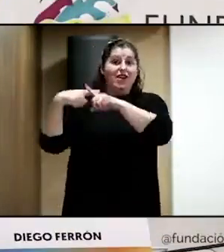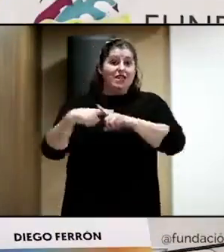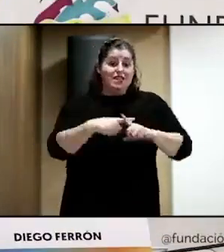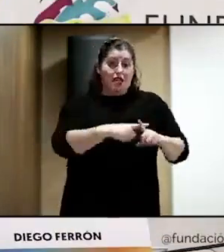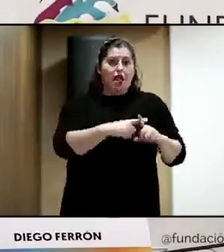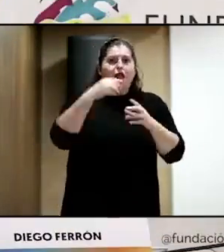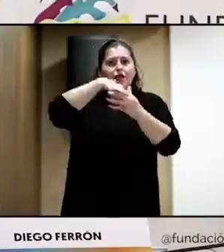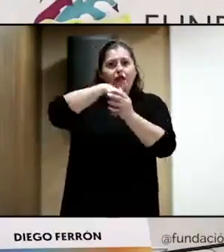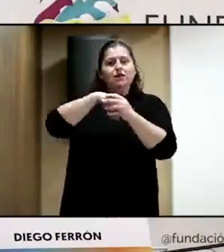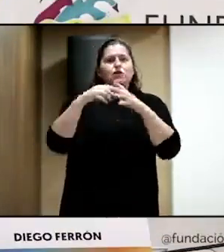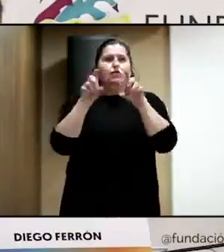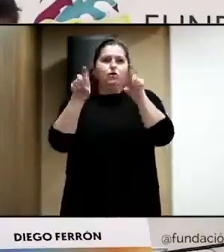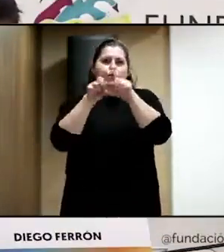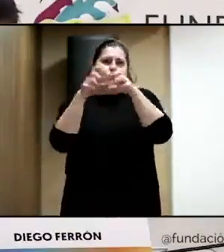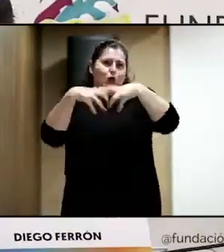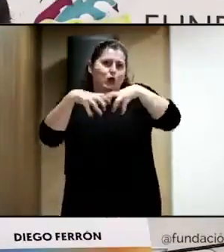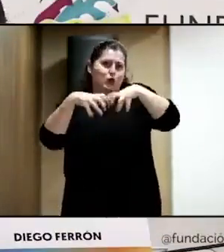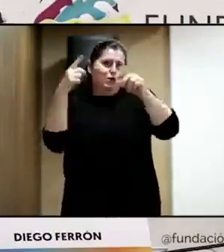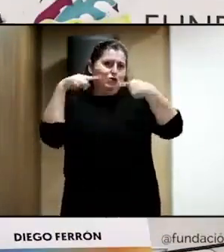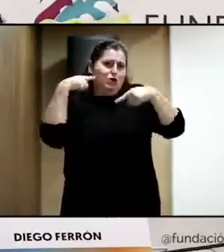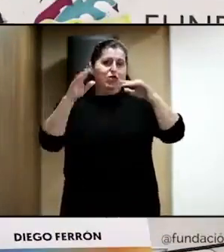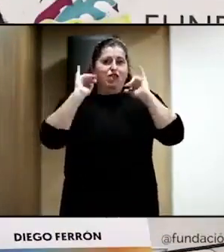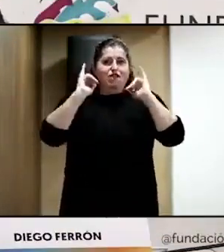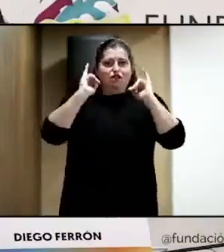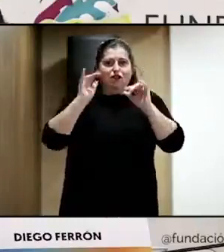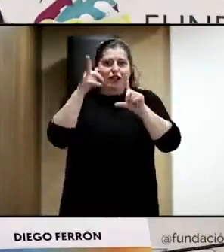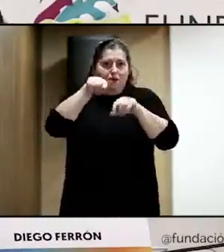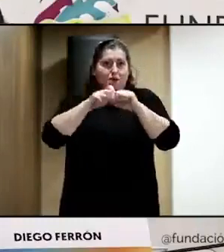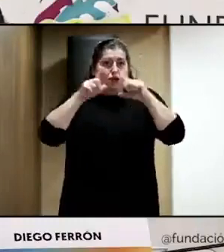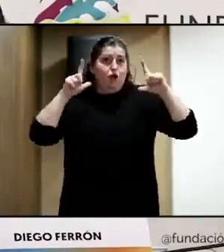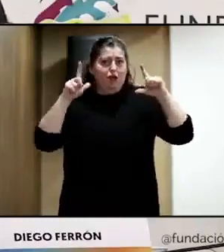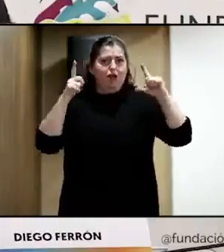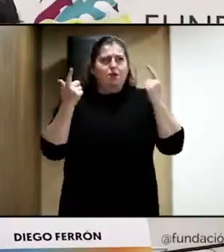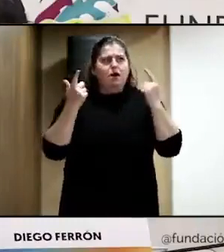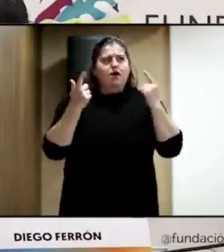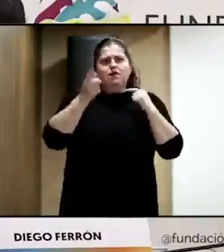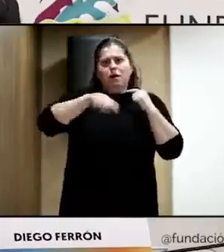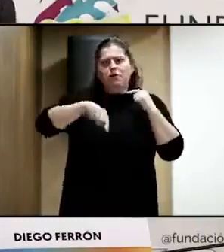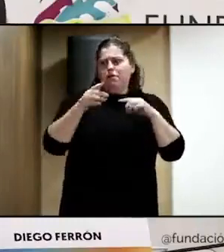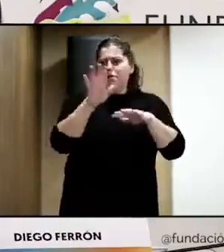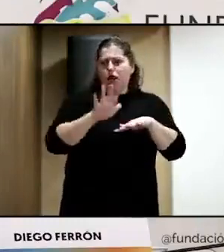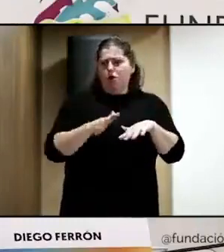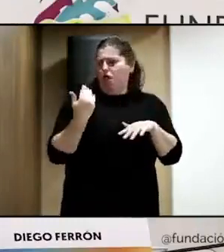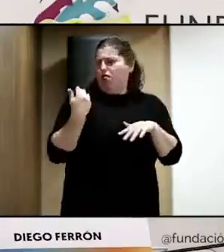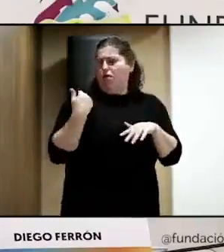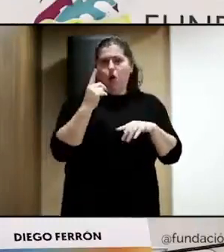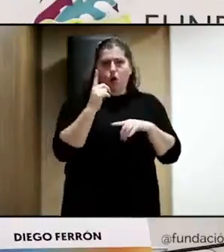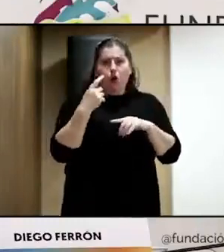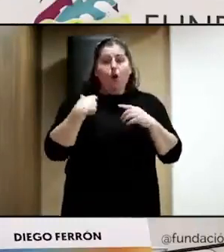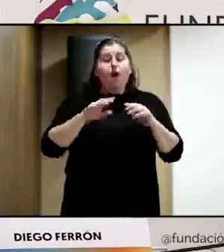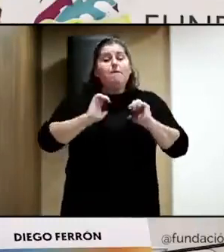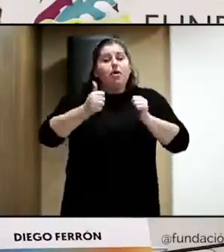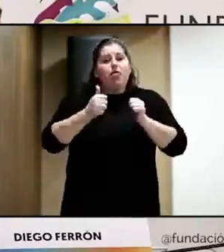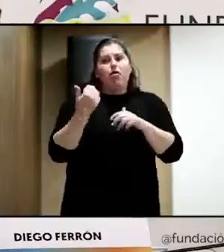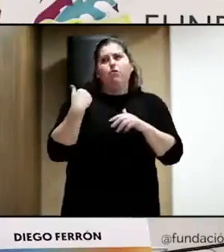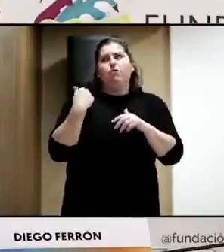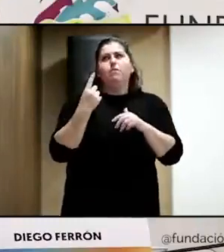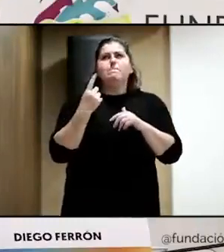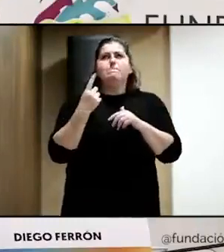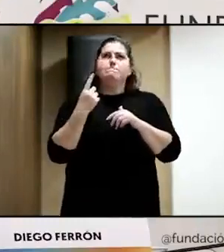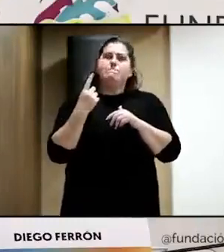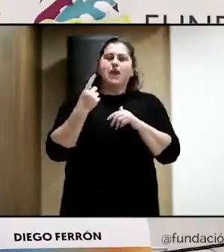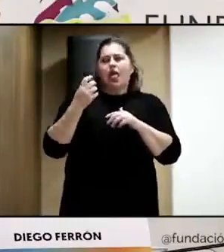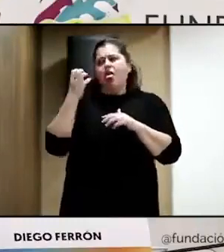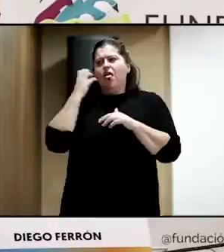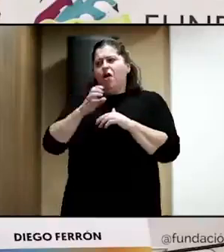musical, tanto en su disfrute como en su protagonismo, pues parece ser que se ha empezado hace muy poquito y es verdad que se ha empezado, aunque